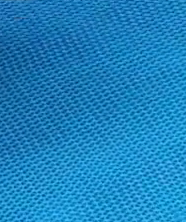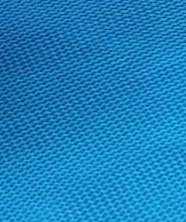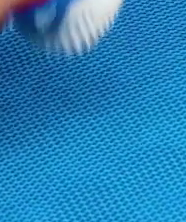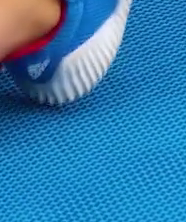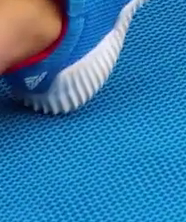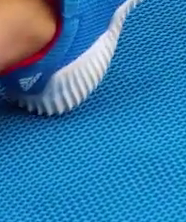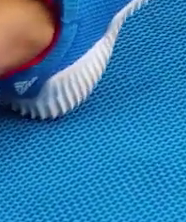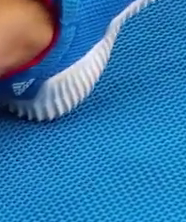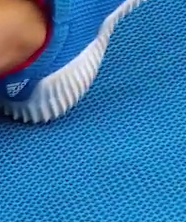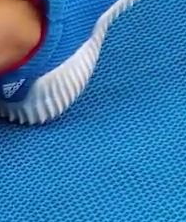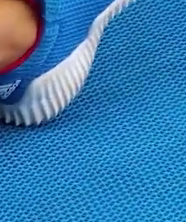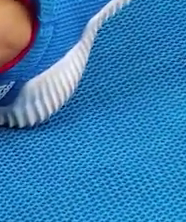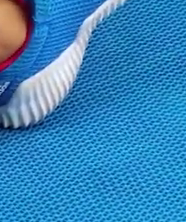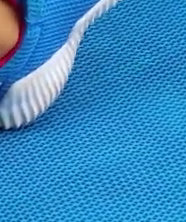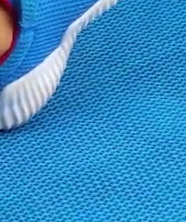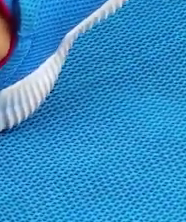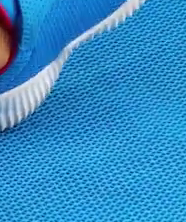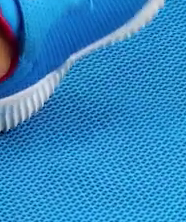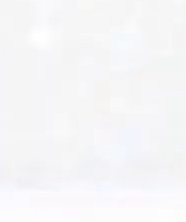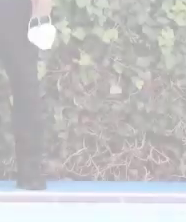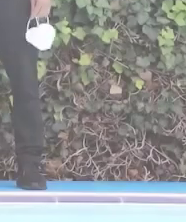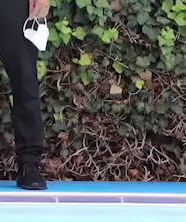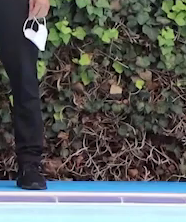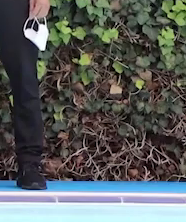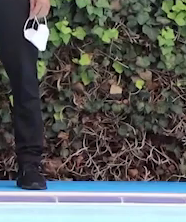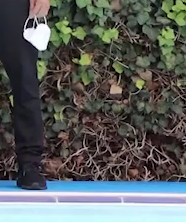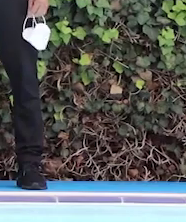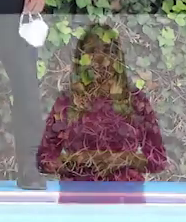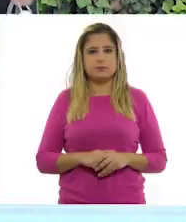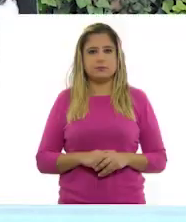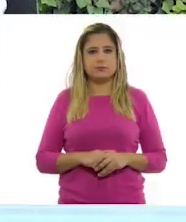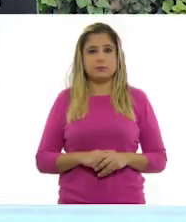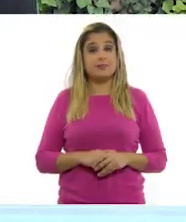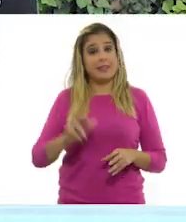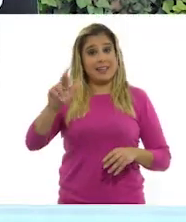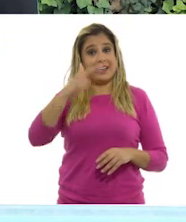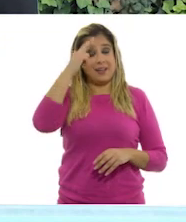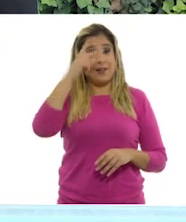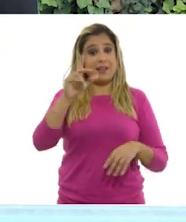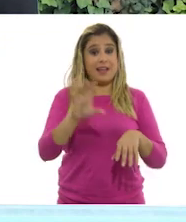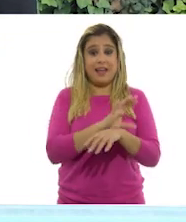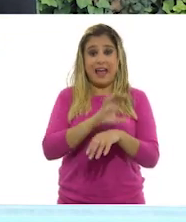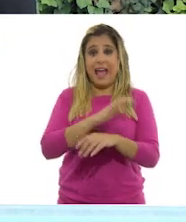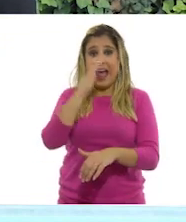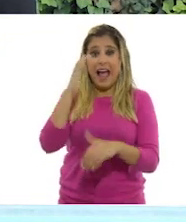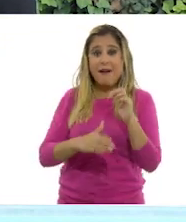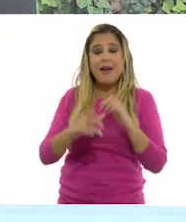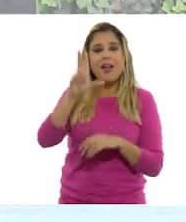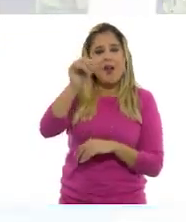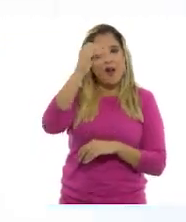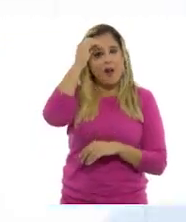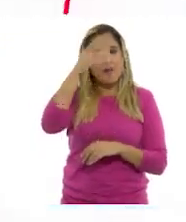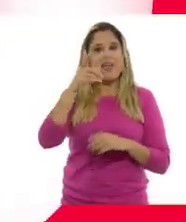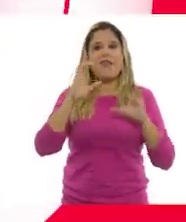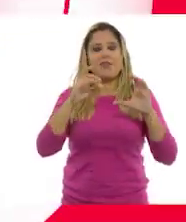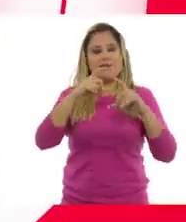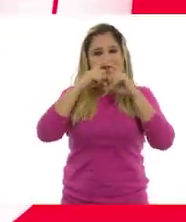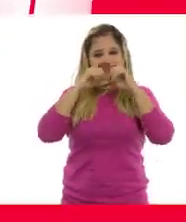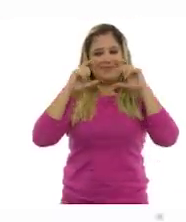Tres. Muy bien, Jair. Bien hecho. Recuerda, al terminar la activación, no olvides la protección.